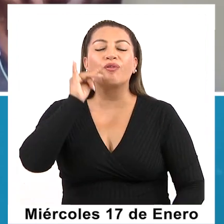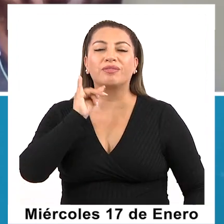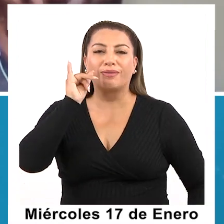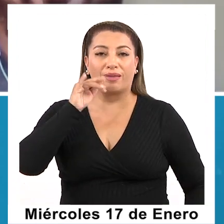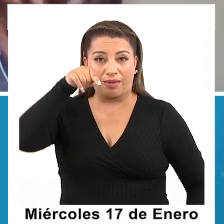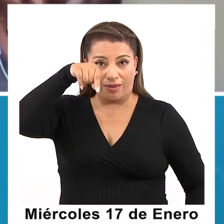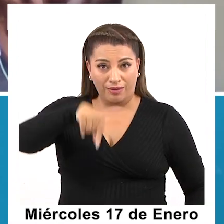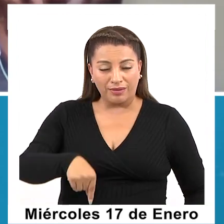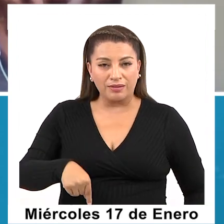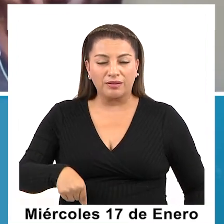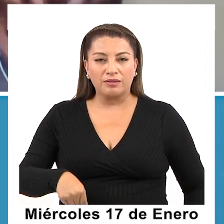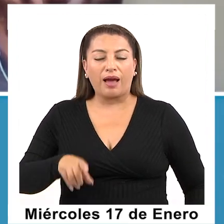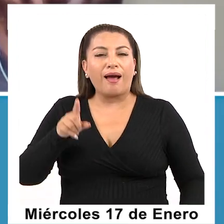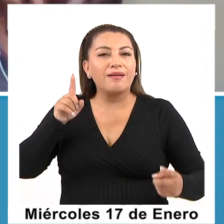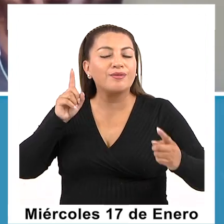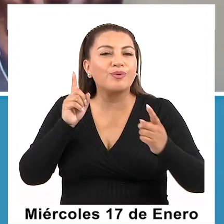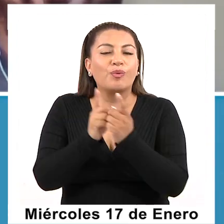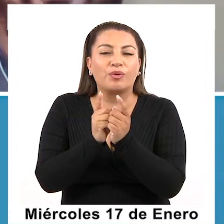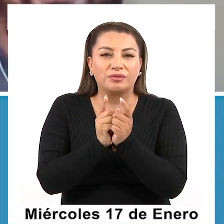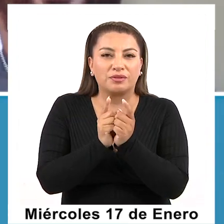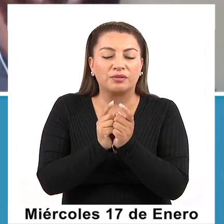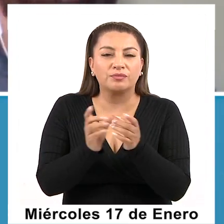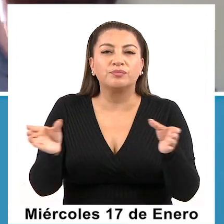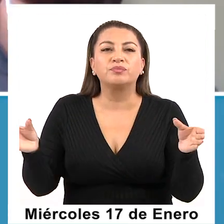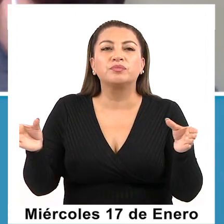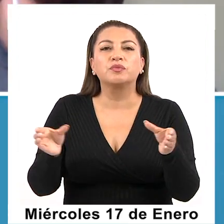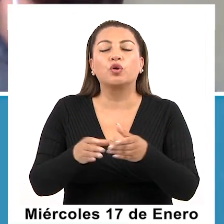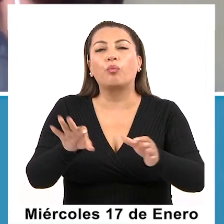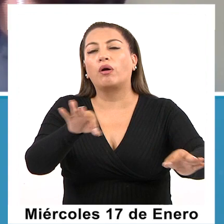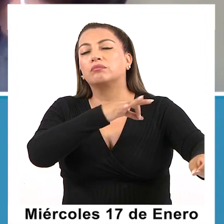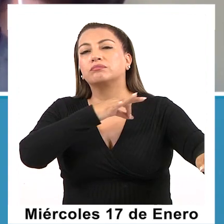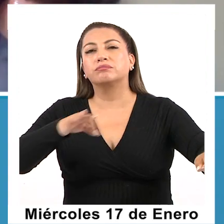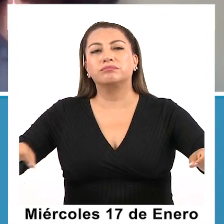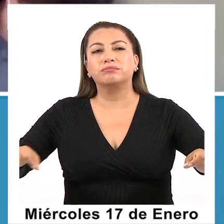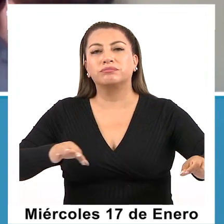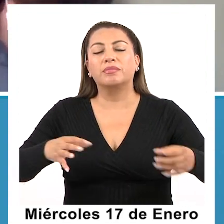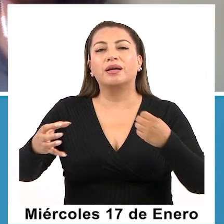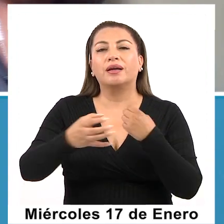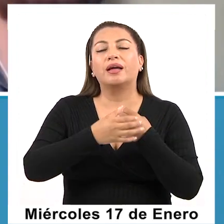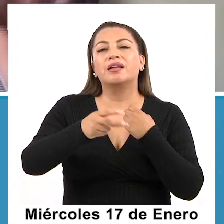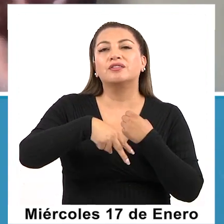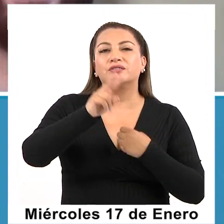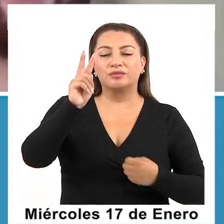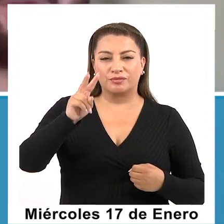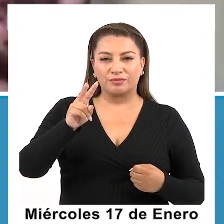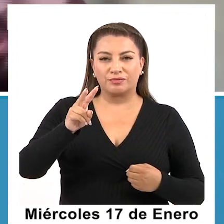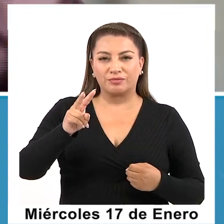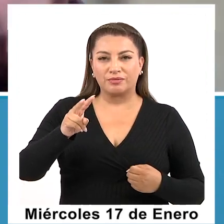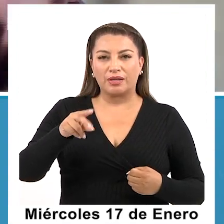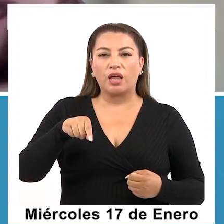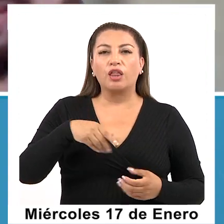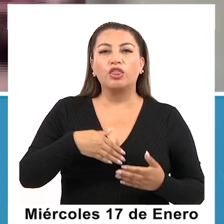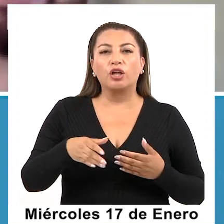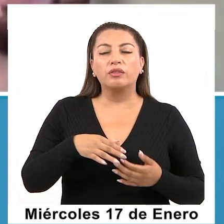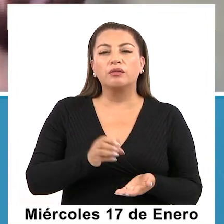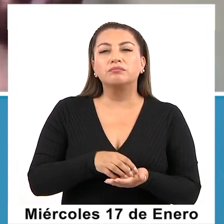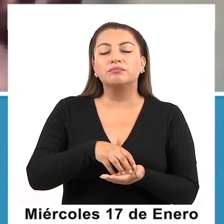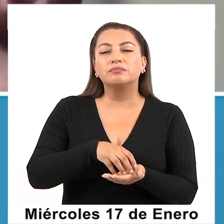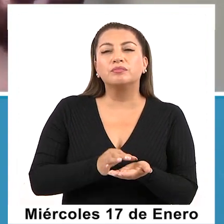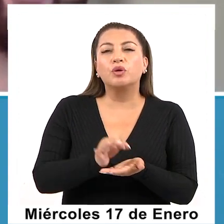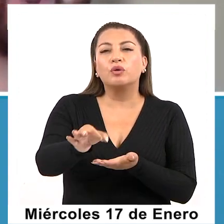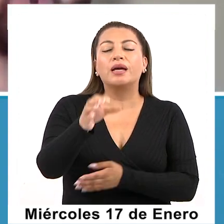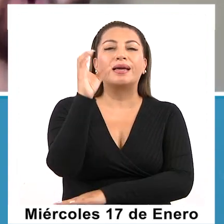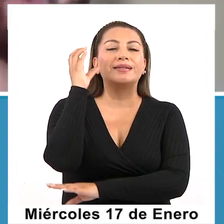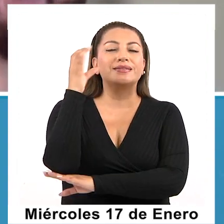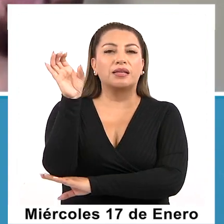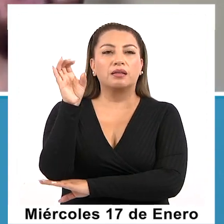de nuestra ciudad, al encuentro de orquestas de la macrozona. Ah, eso no me lo habías En la ciudad de La Serena. Eso no me lo habías contado.